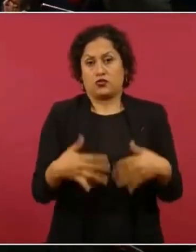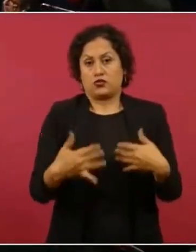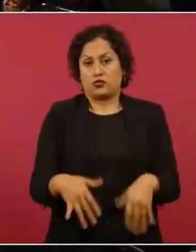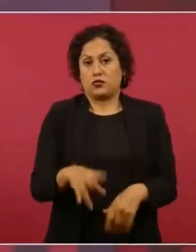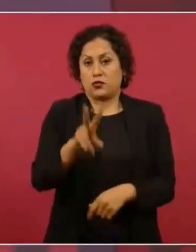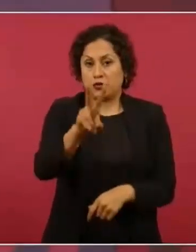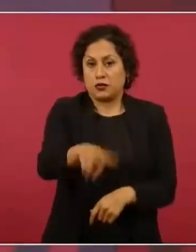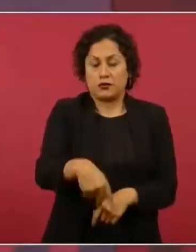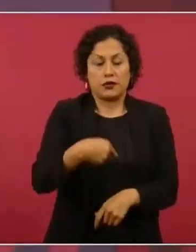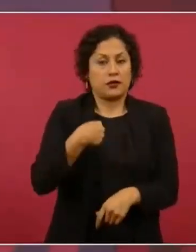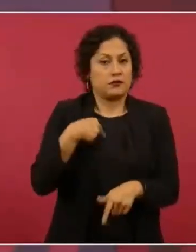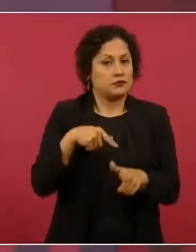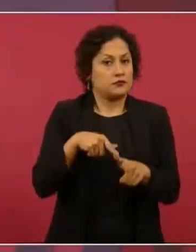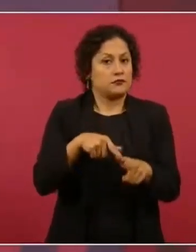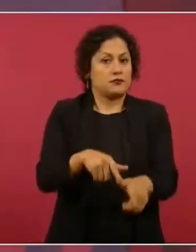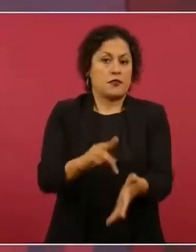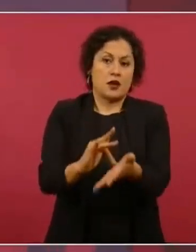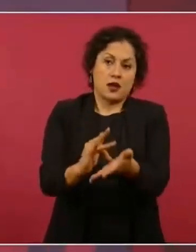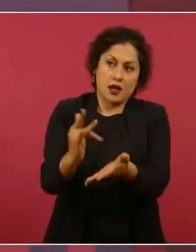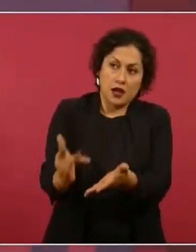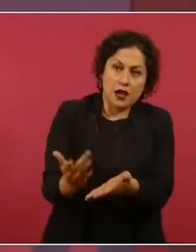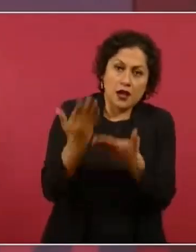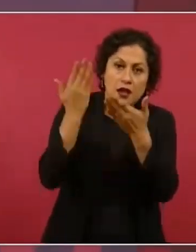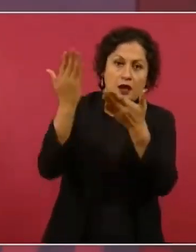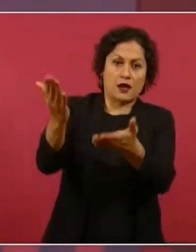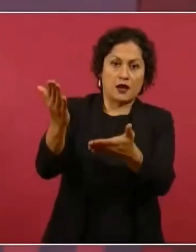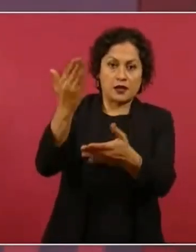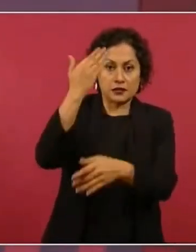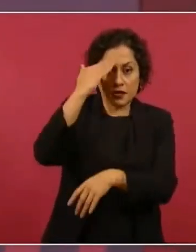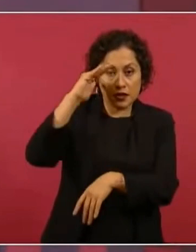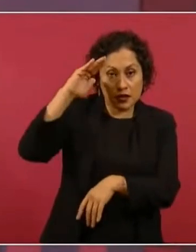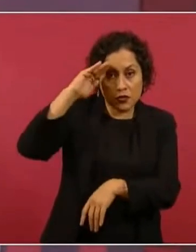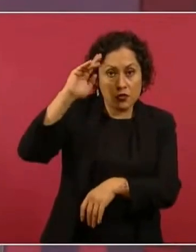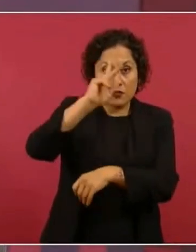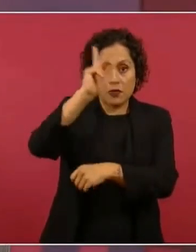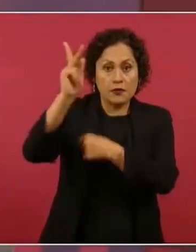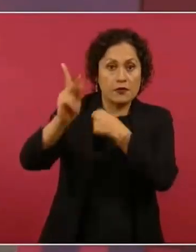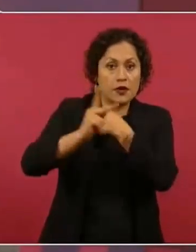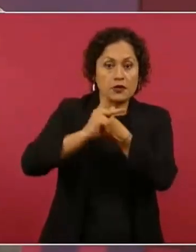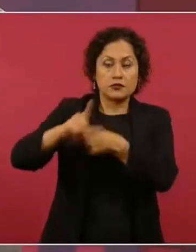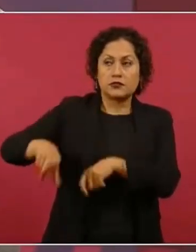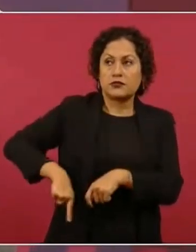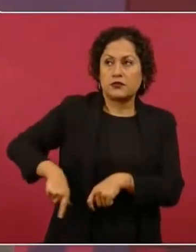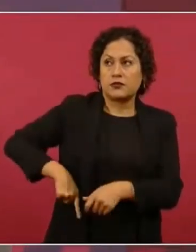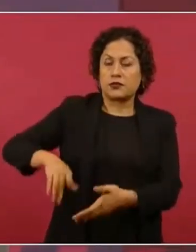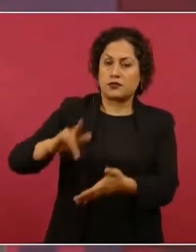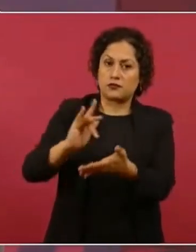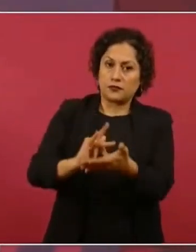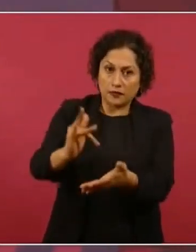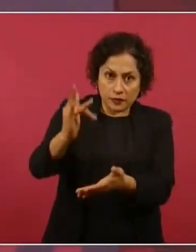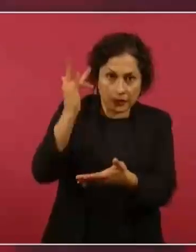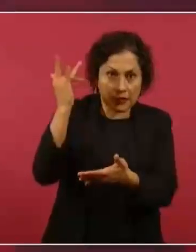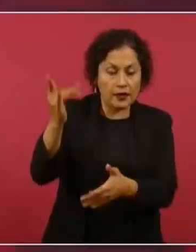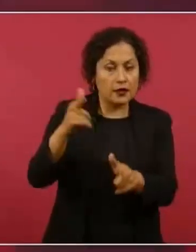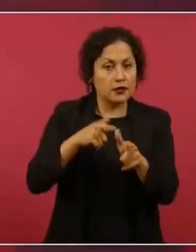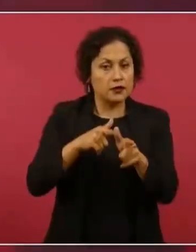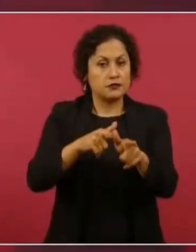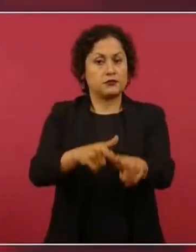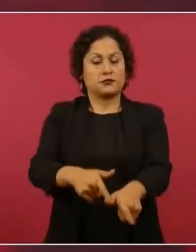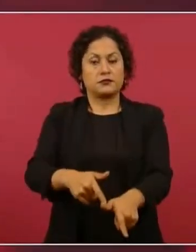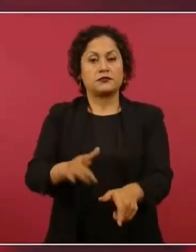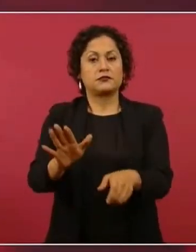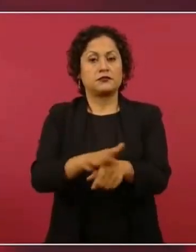dejar de agradecer al pueblo, al gobierno cubano por este apoyo. Porque cómo